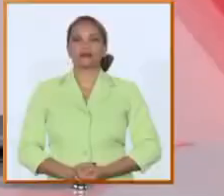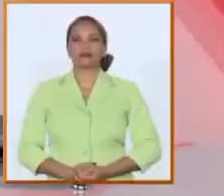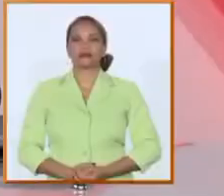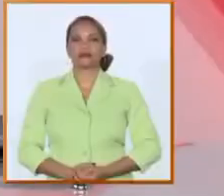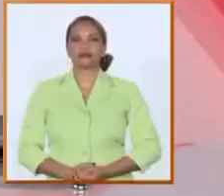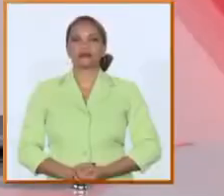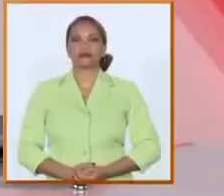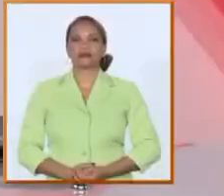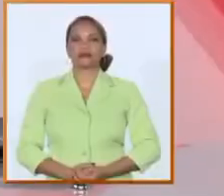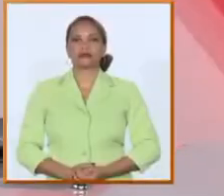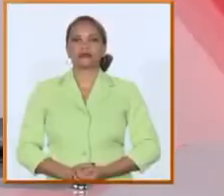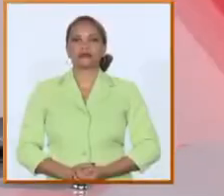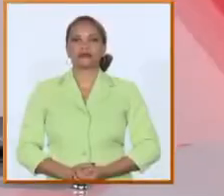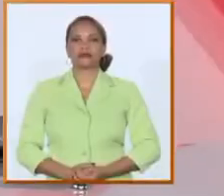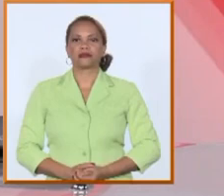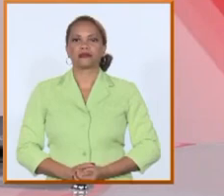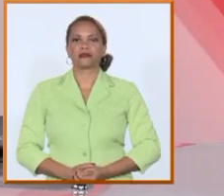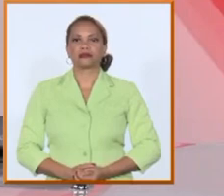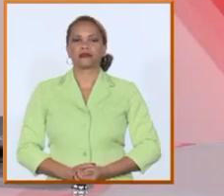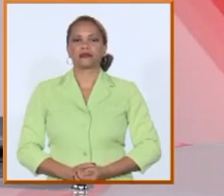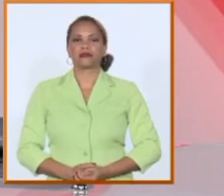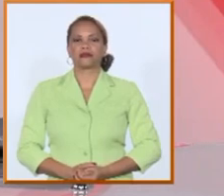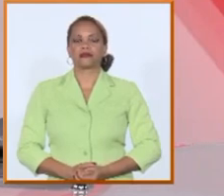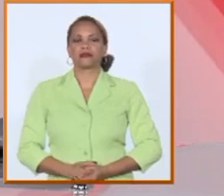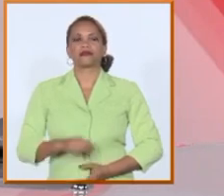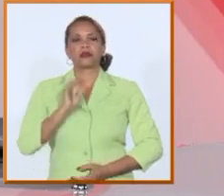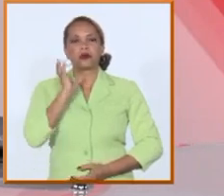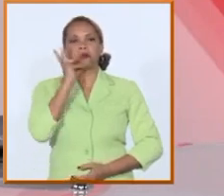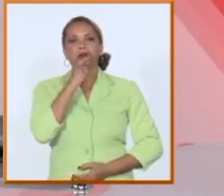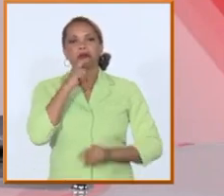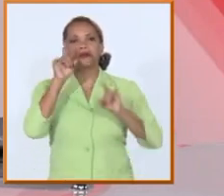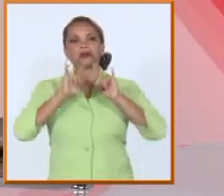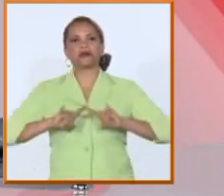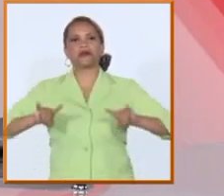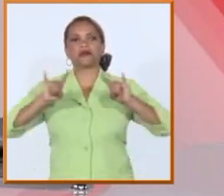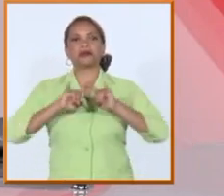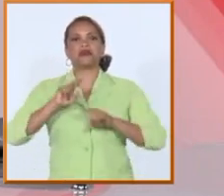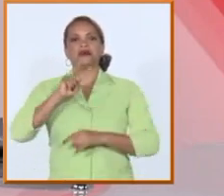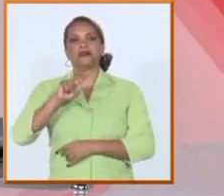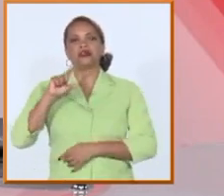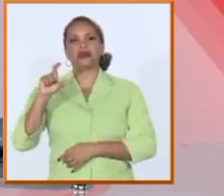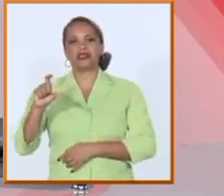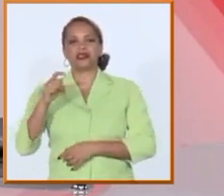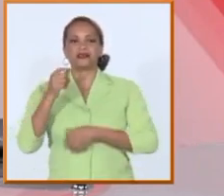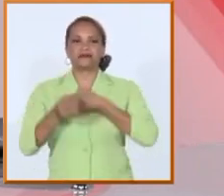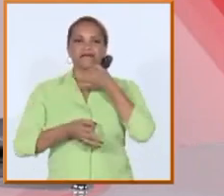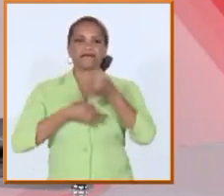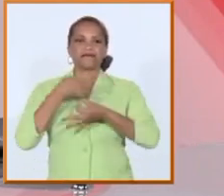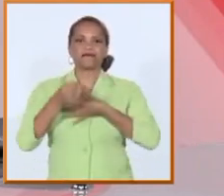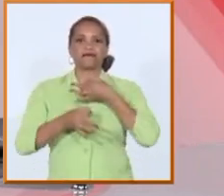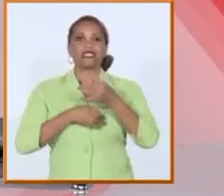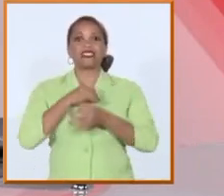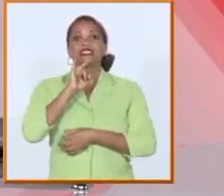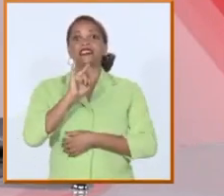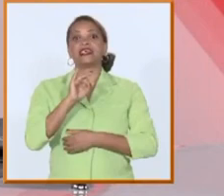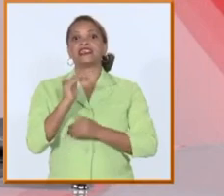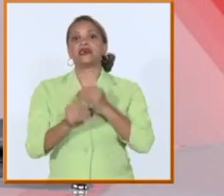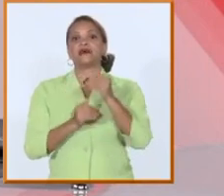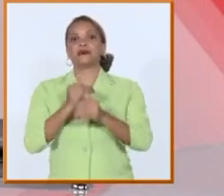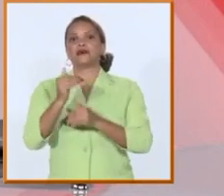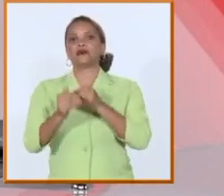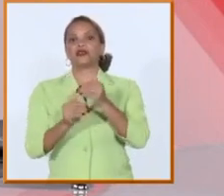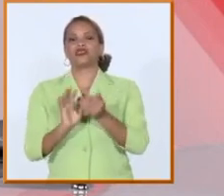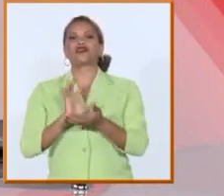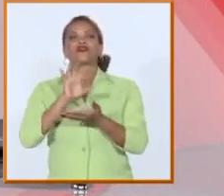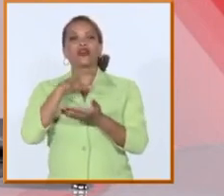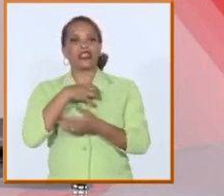se mantiene bonito el campus universitario de la Universidad Central de las Villas que señalaba siete procesos de acreditación tienen lo que